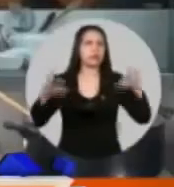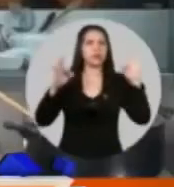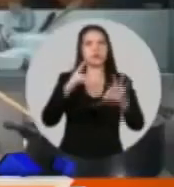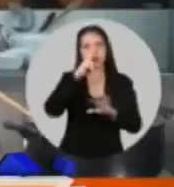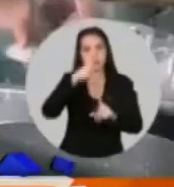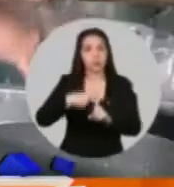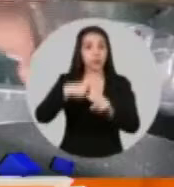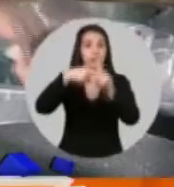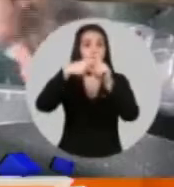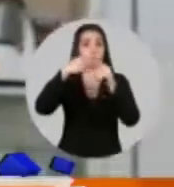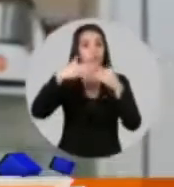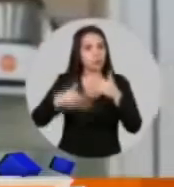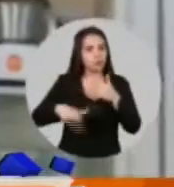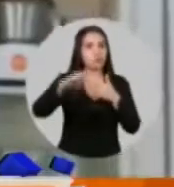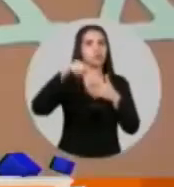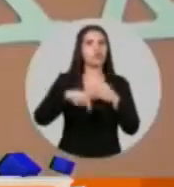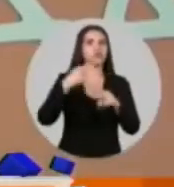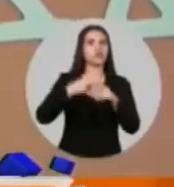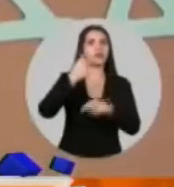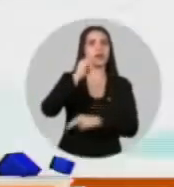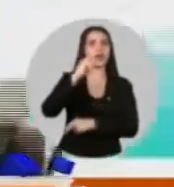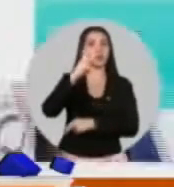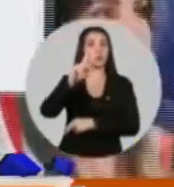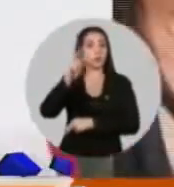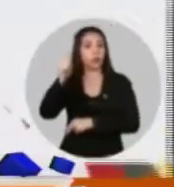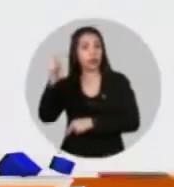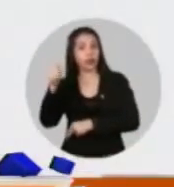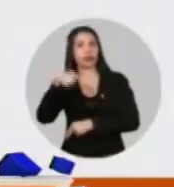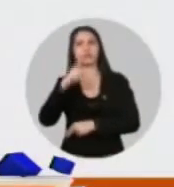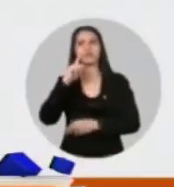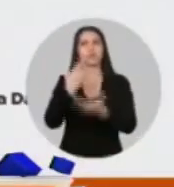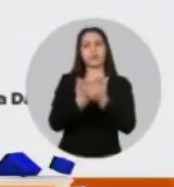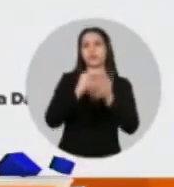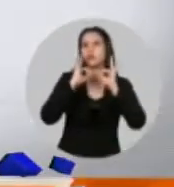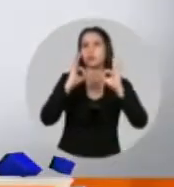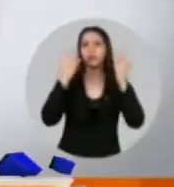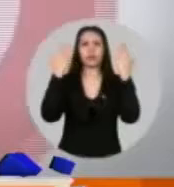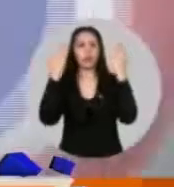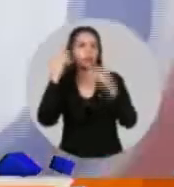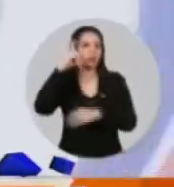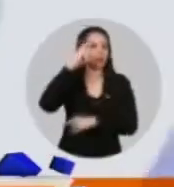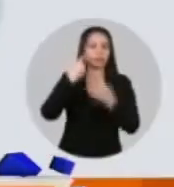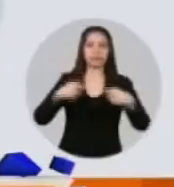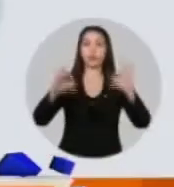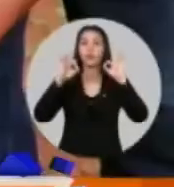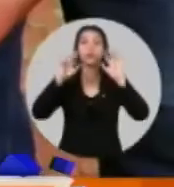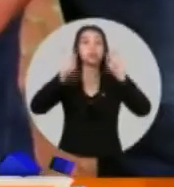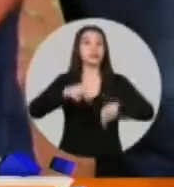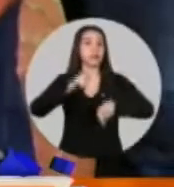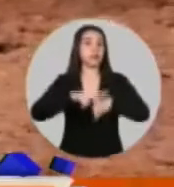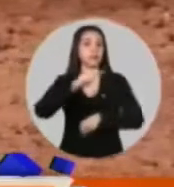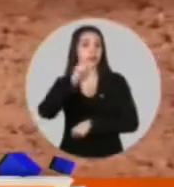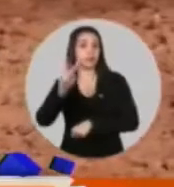escuchamos, que es reinventarse. ¿Cómo hace esta gente para innovar tanto y reinventarse en otro lado? Que le pase el plan a esa